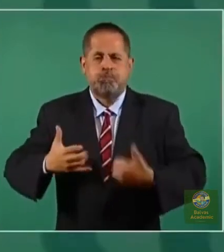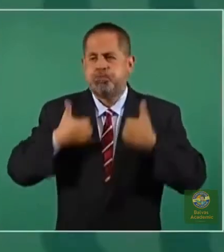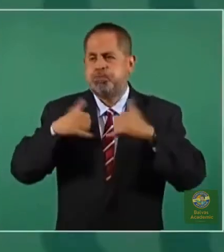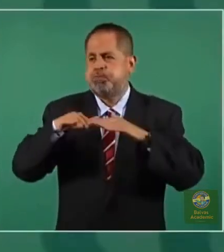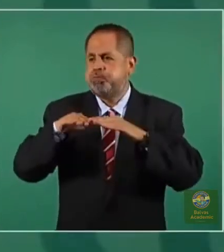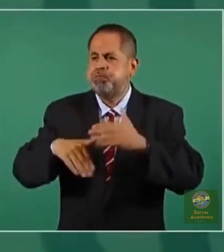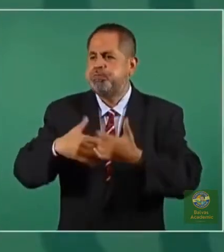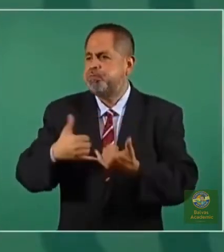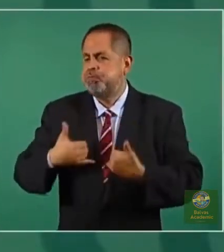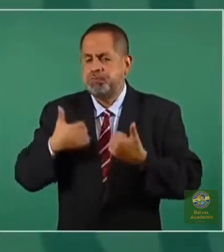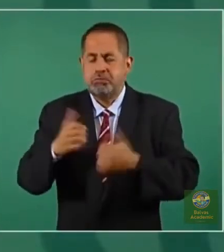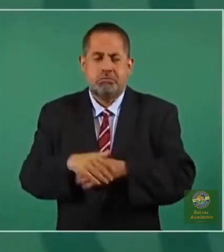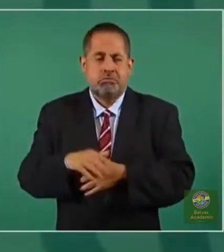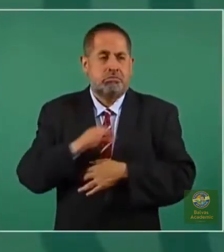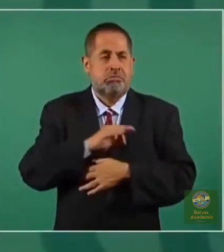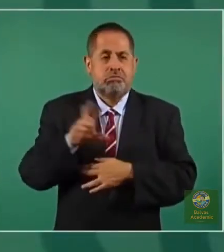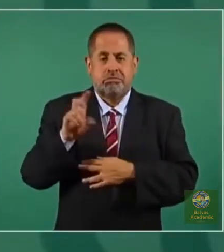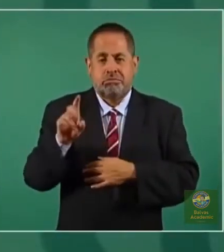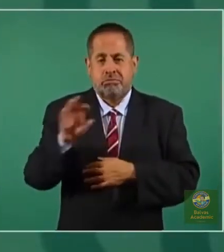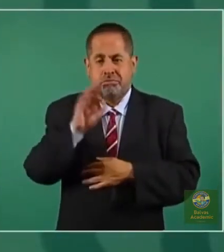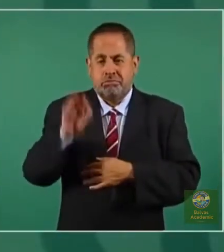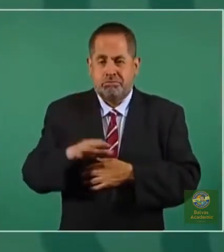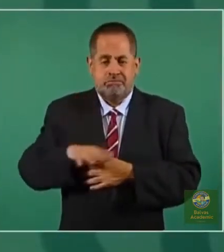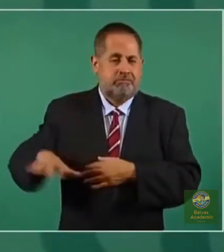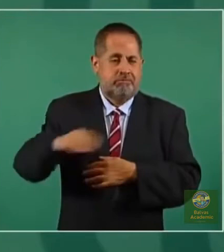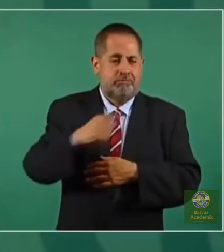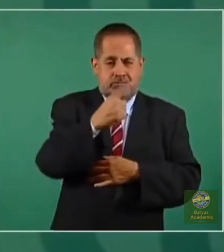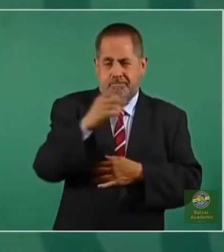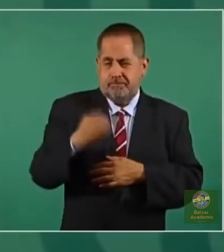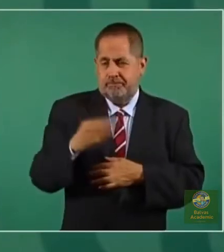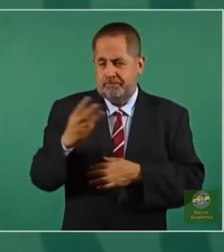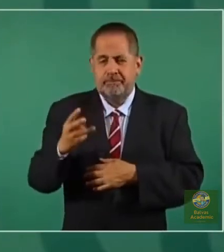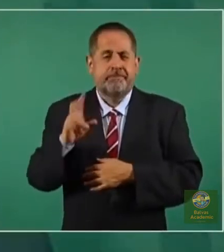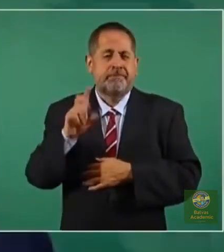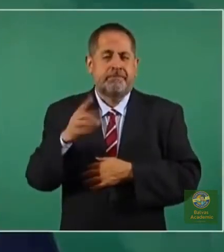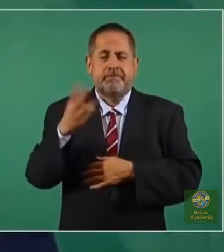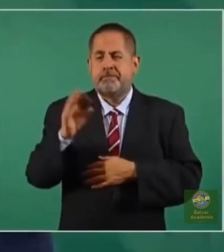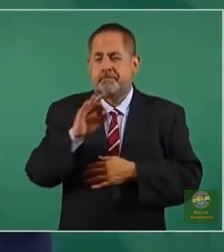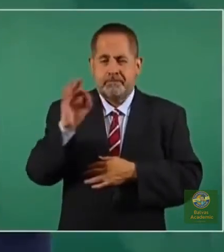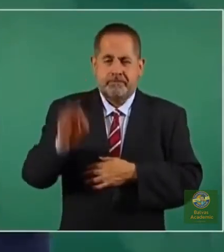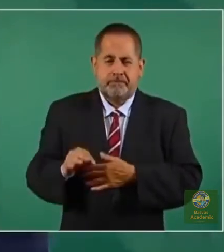Y cerca del 30 por ciento, de la tercera parte, 33 por ciento.